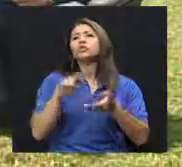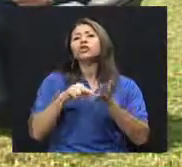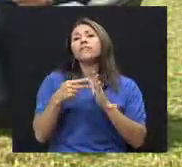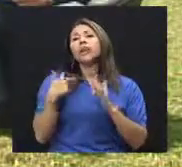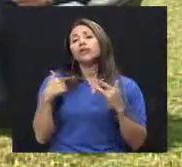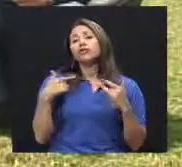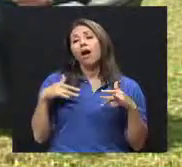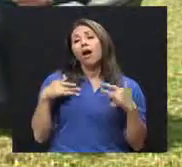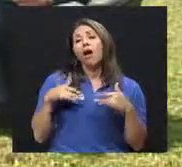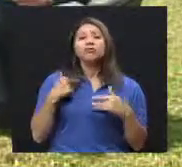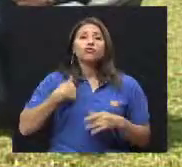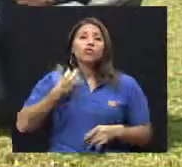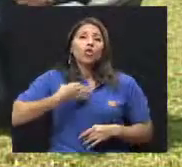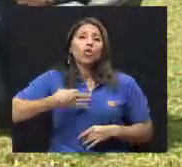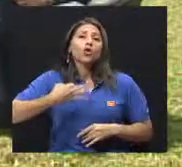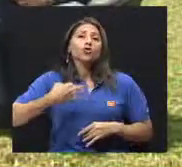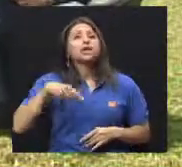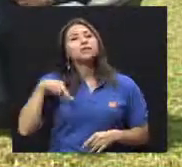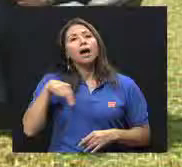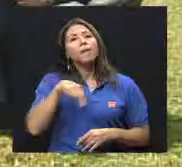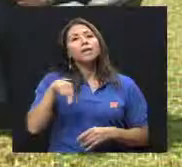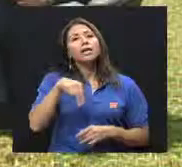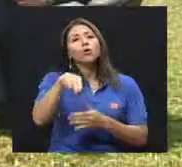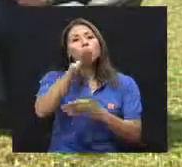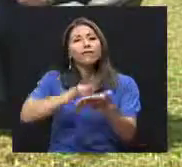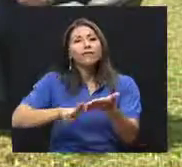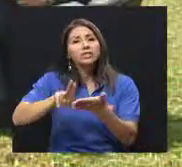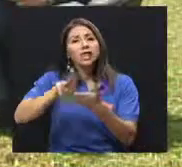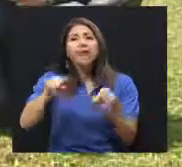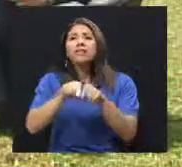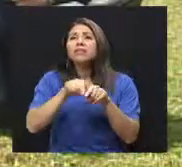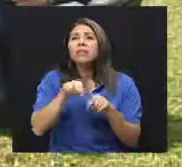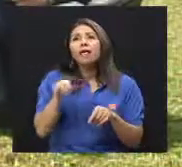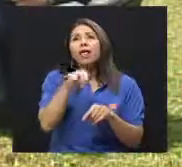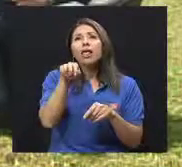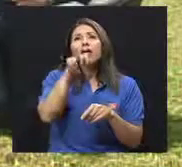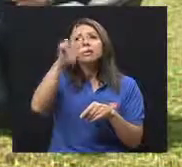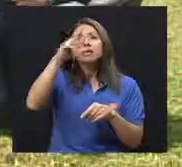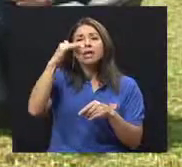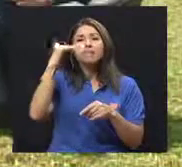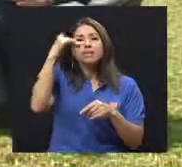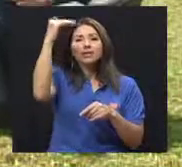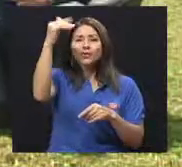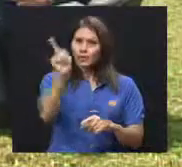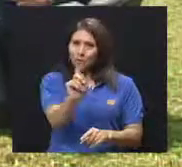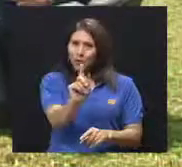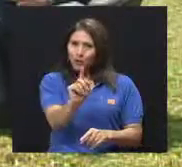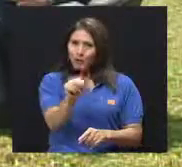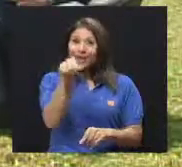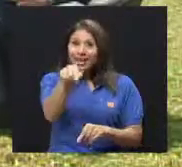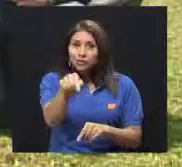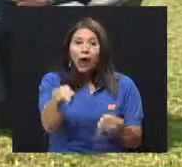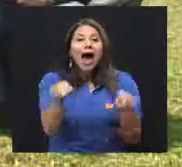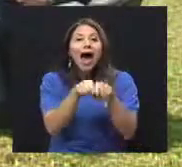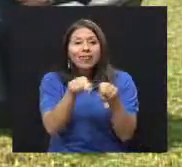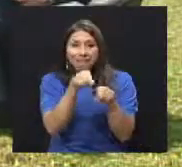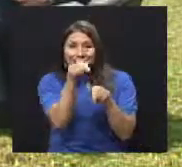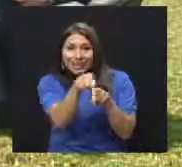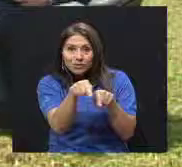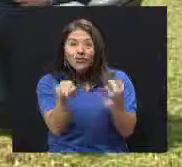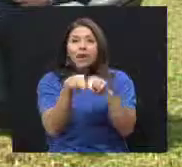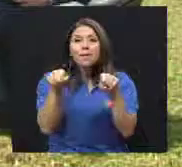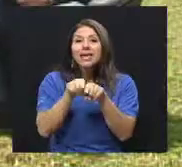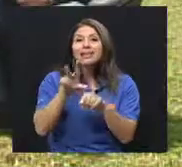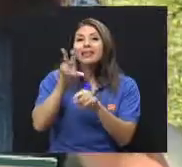los días camino, esta universidad hizo otros pisos, no, eso no, además de eso, 30 minutos de ejercicio, además del ejercicio diario,